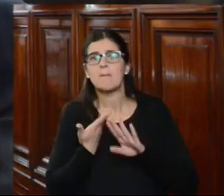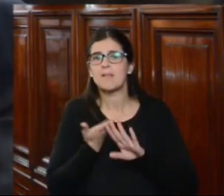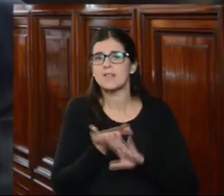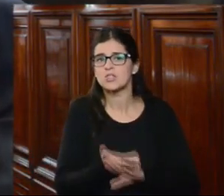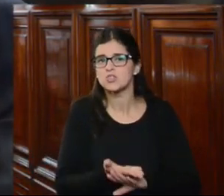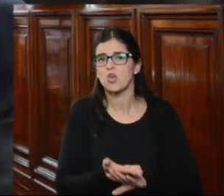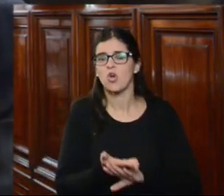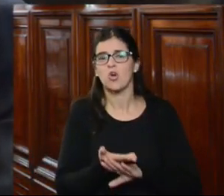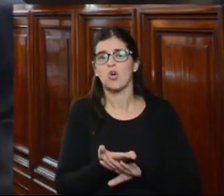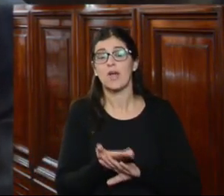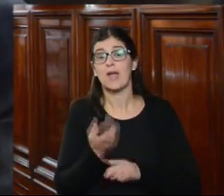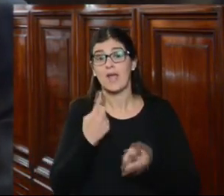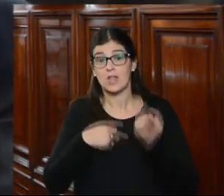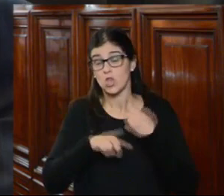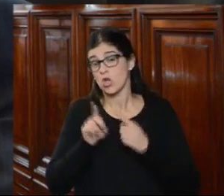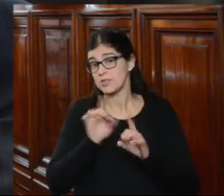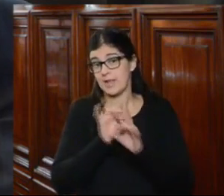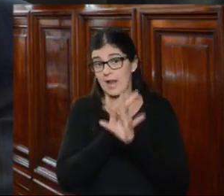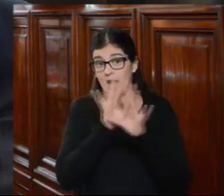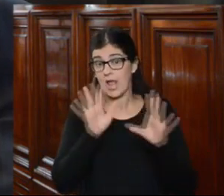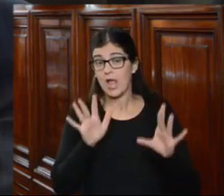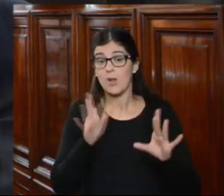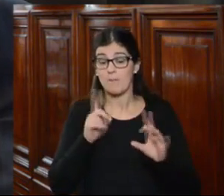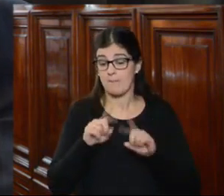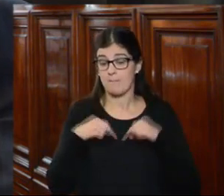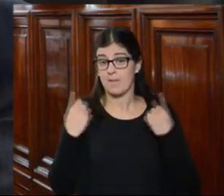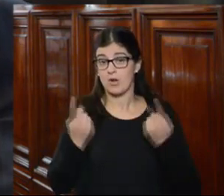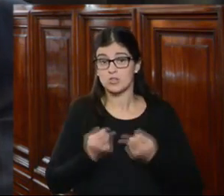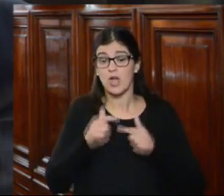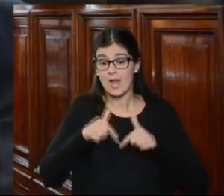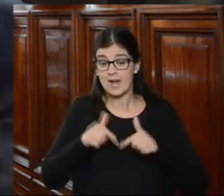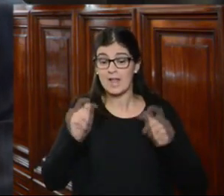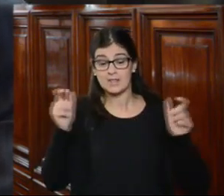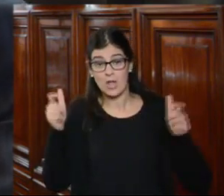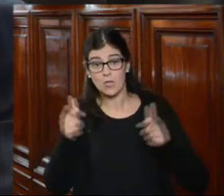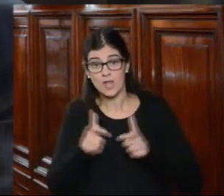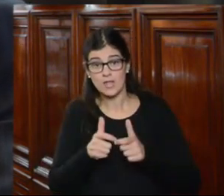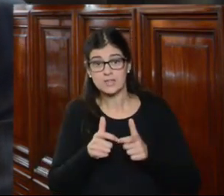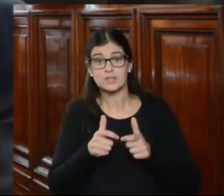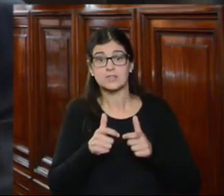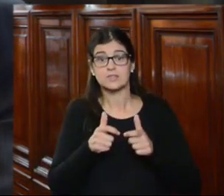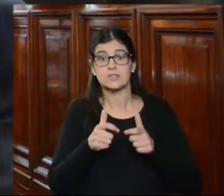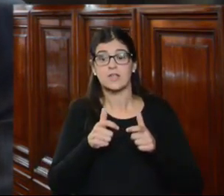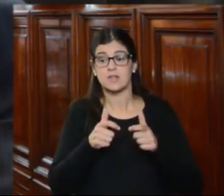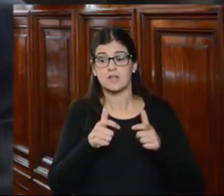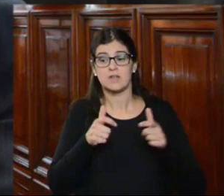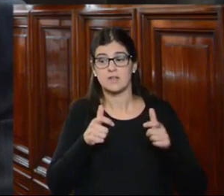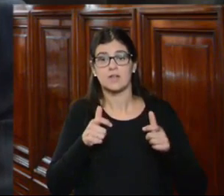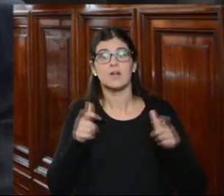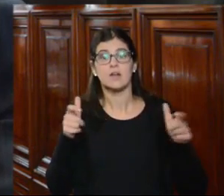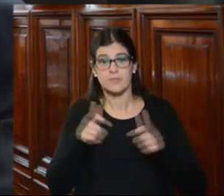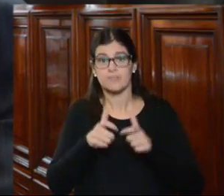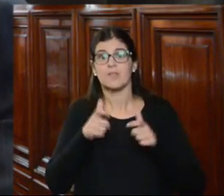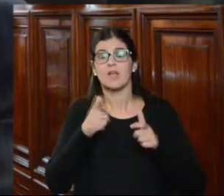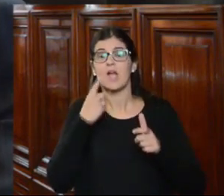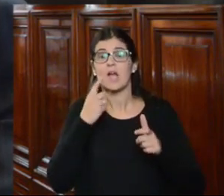entonces claro para nosotros en esta audiencia de lo escuchado el tema central es